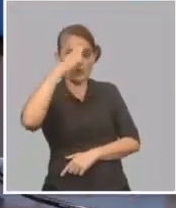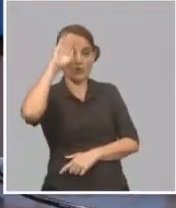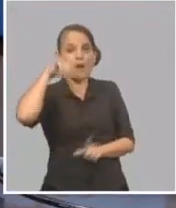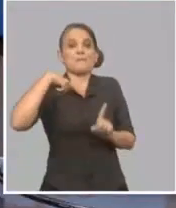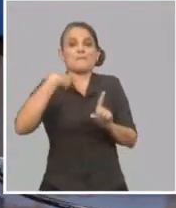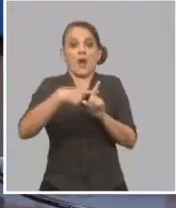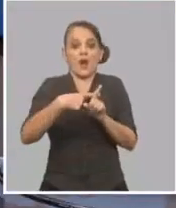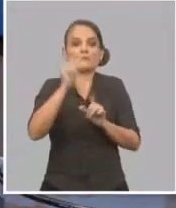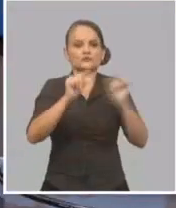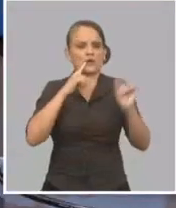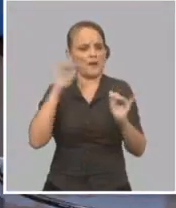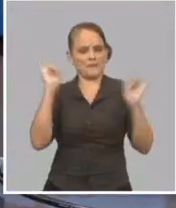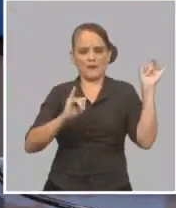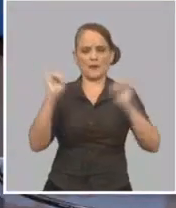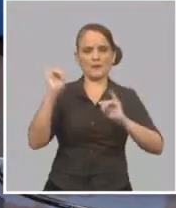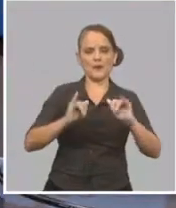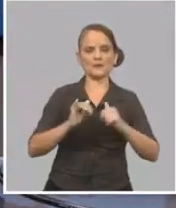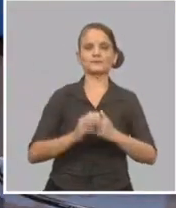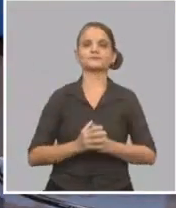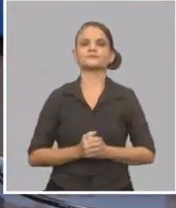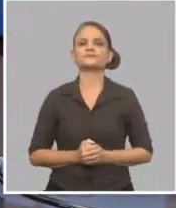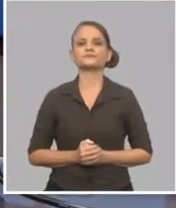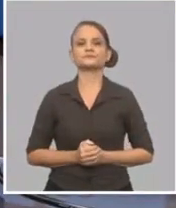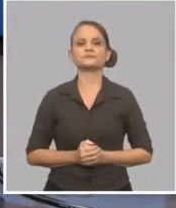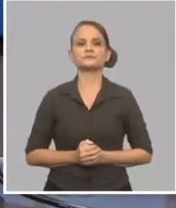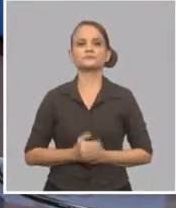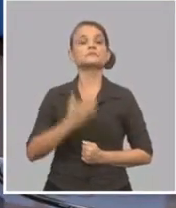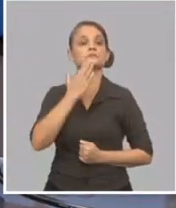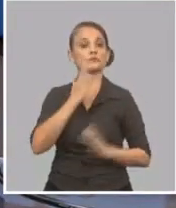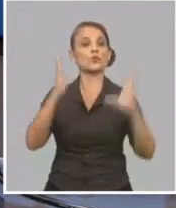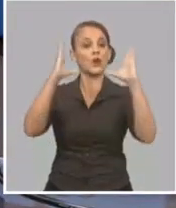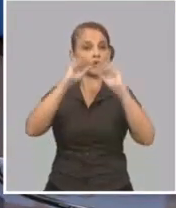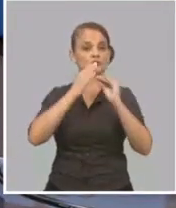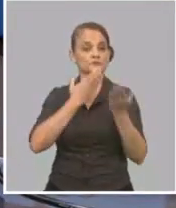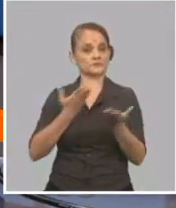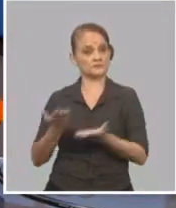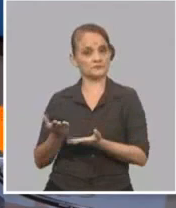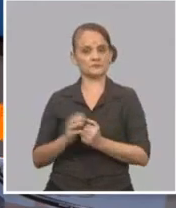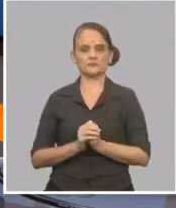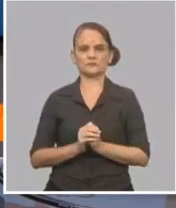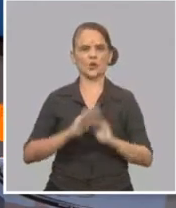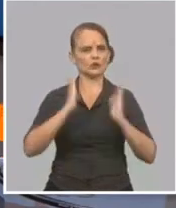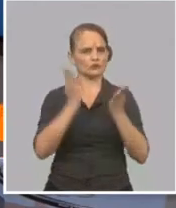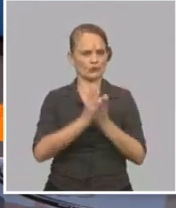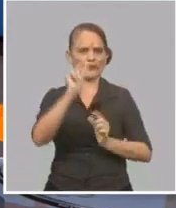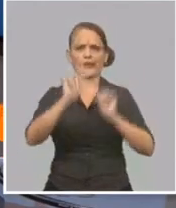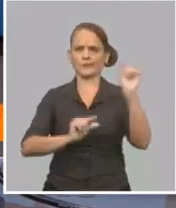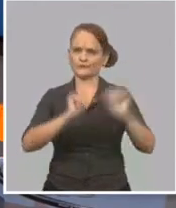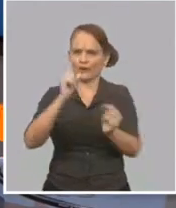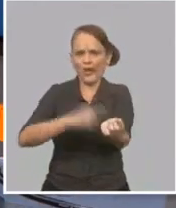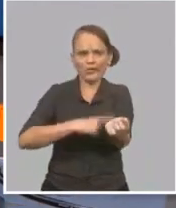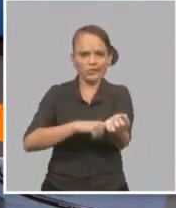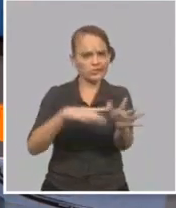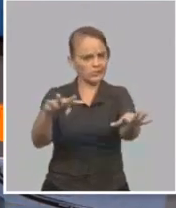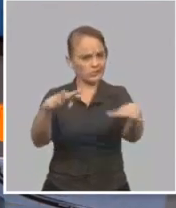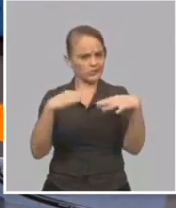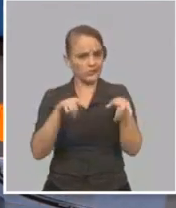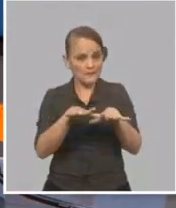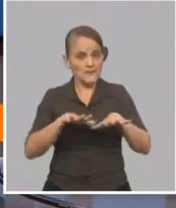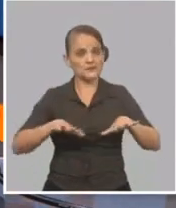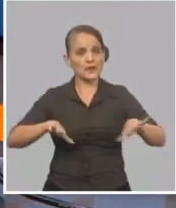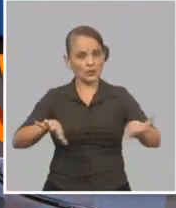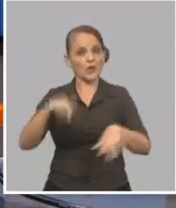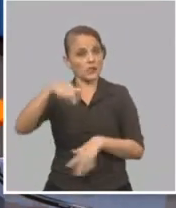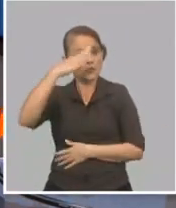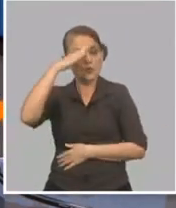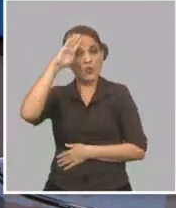Bueno, buenas noches Randy y a todos los que siguen la mesa redonda, tanto nacionalmente como